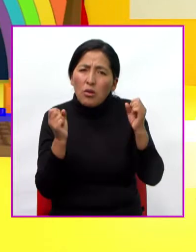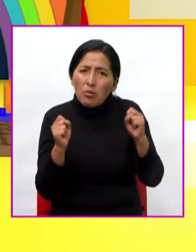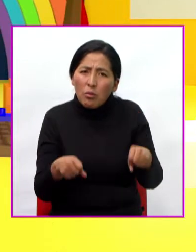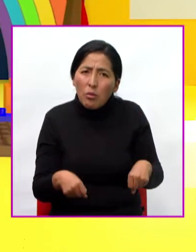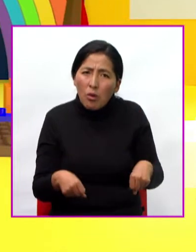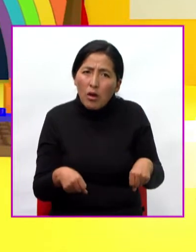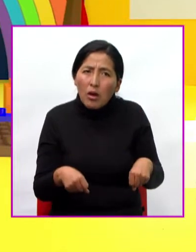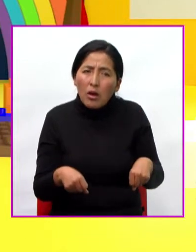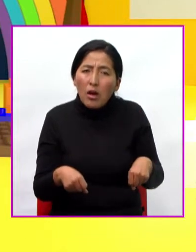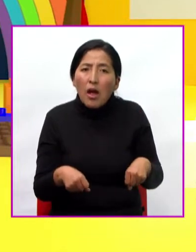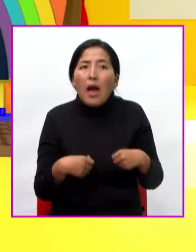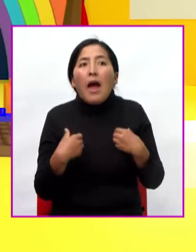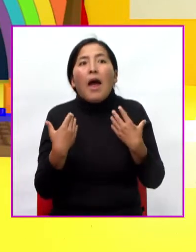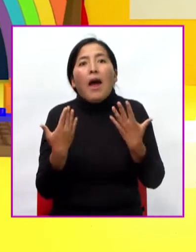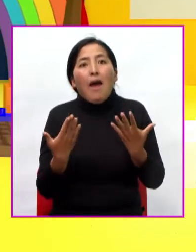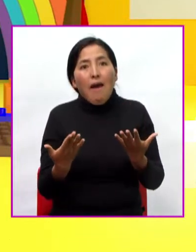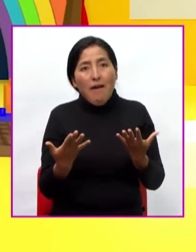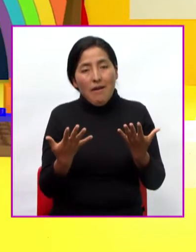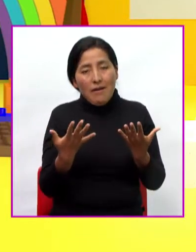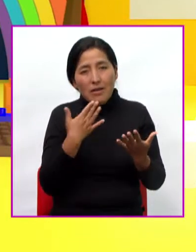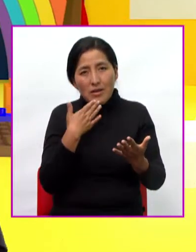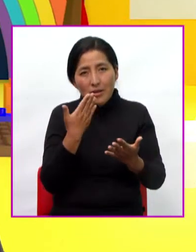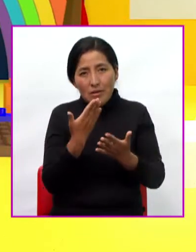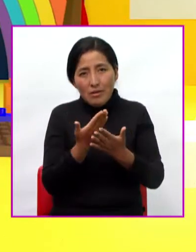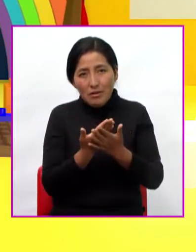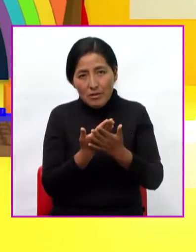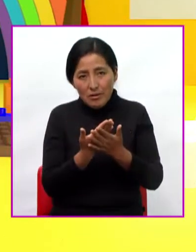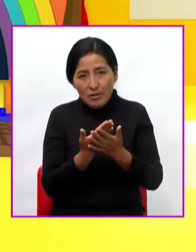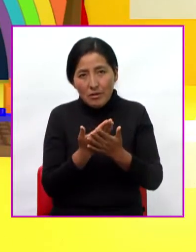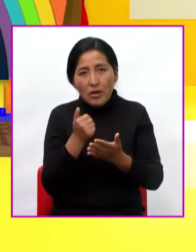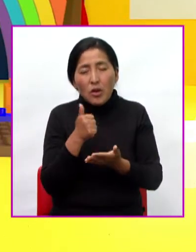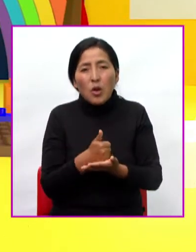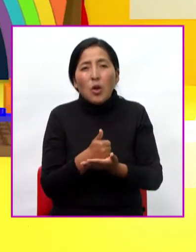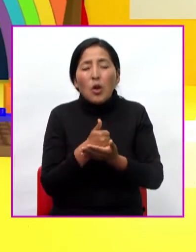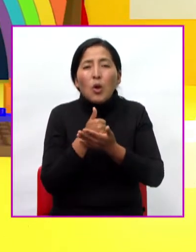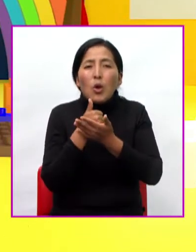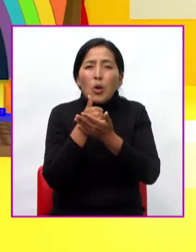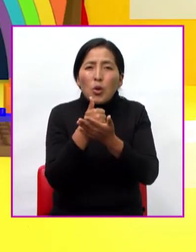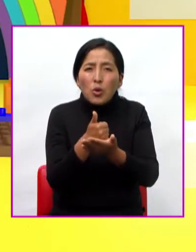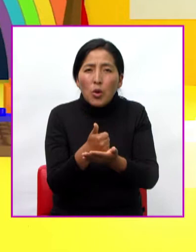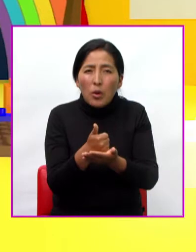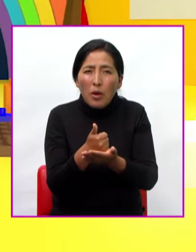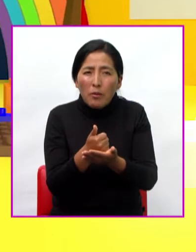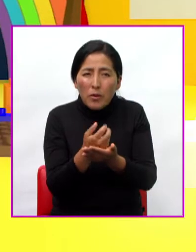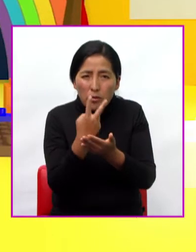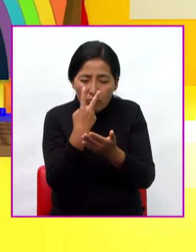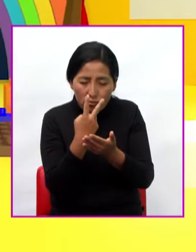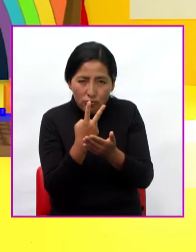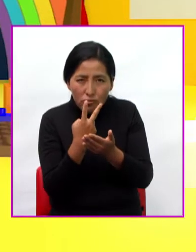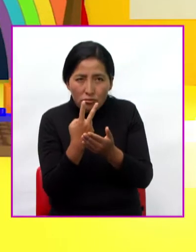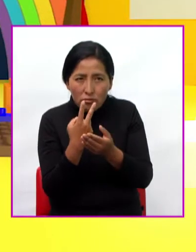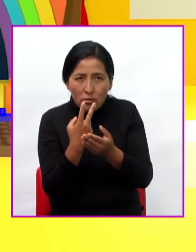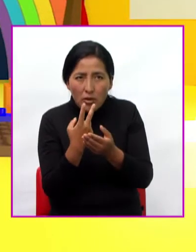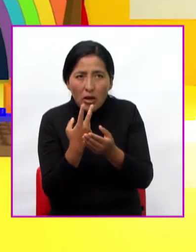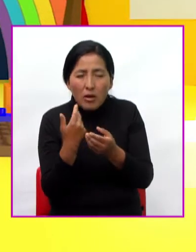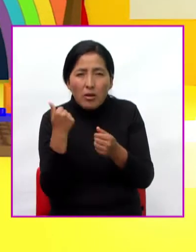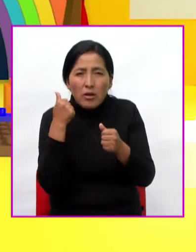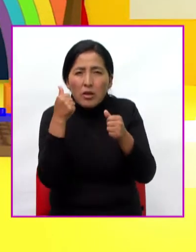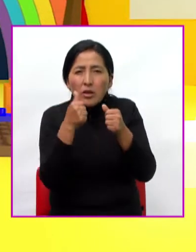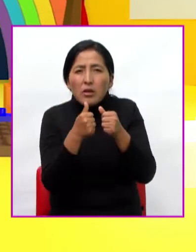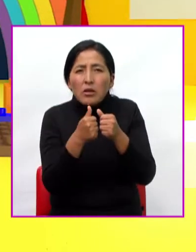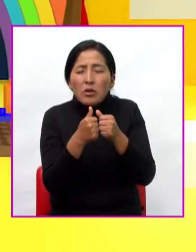Ok, ¿les parece bien que nos ayudemos con una pequeña ayuda a memoria? A ver, vamos a ver